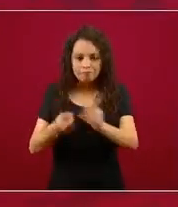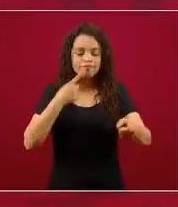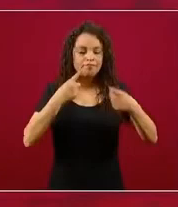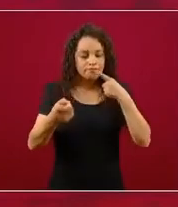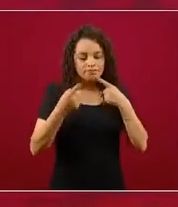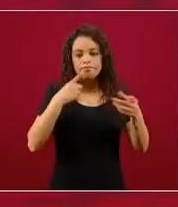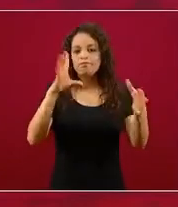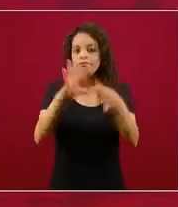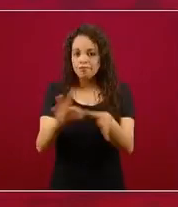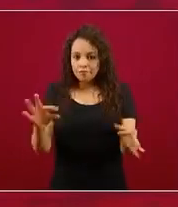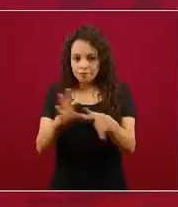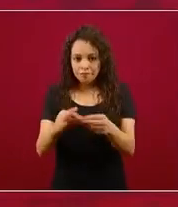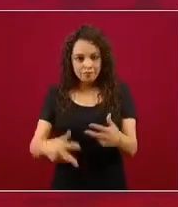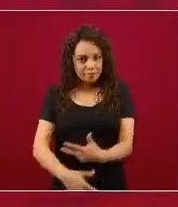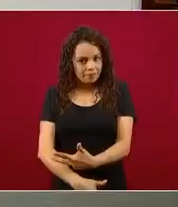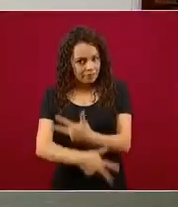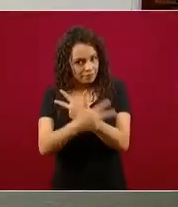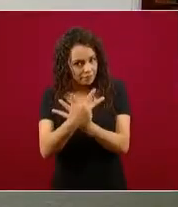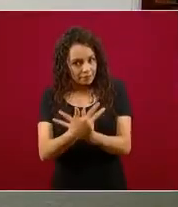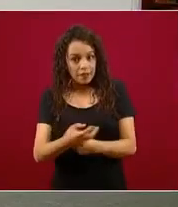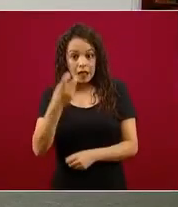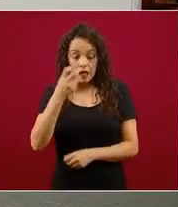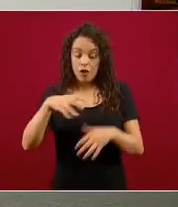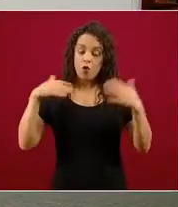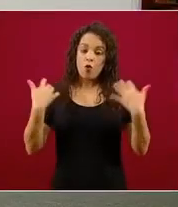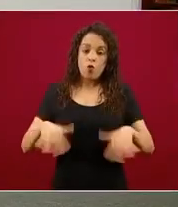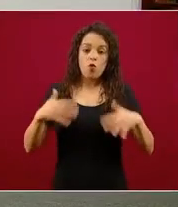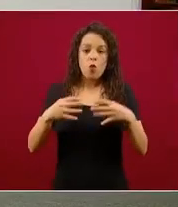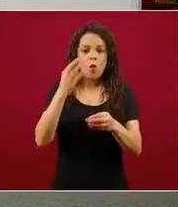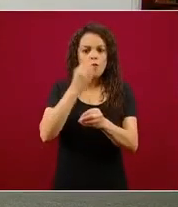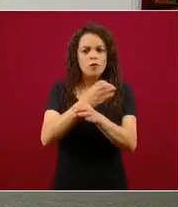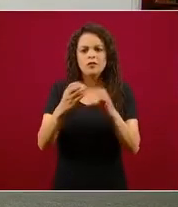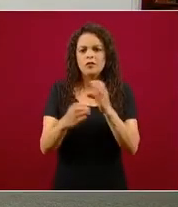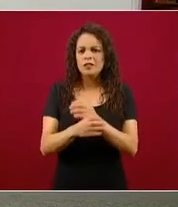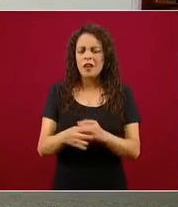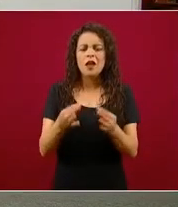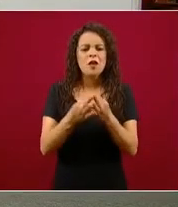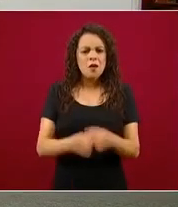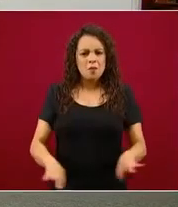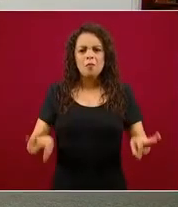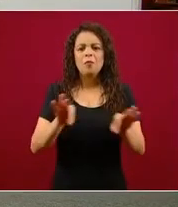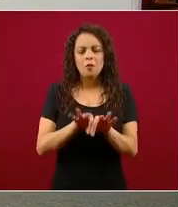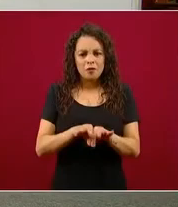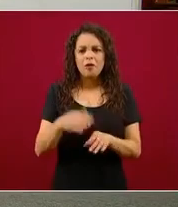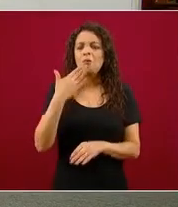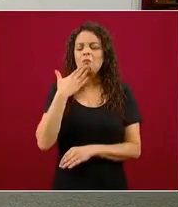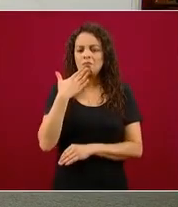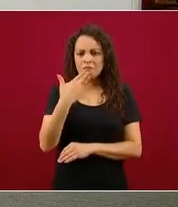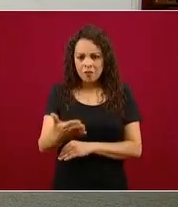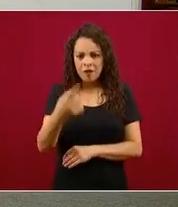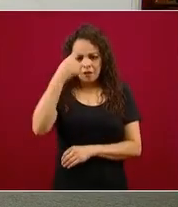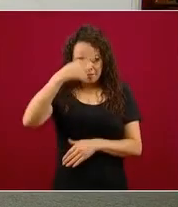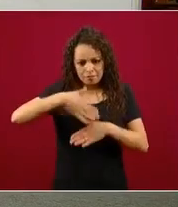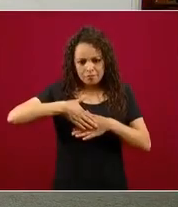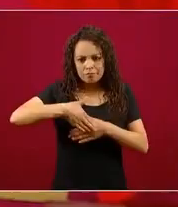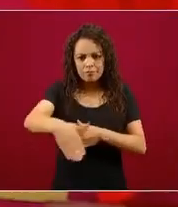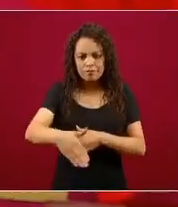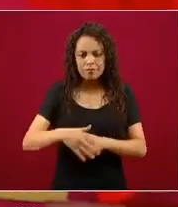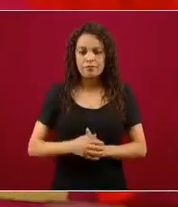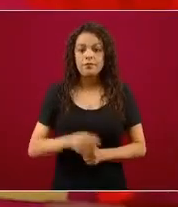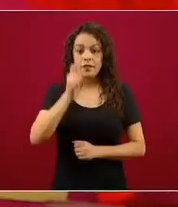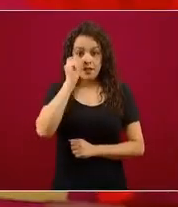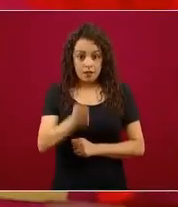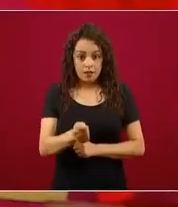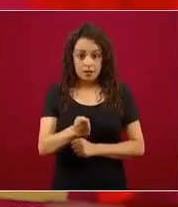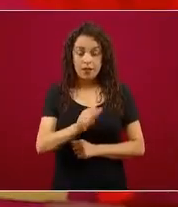de ahí salen cosas muy constructivas. Y fíjense, en los ejemplos que les di es toda la diversidad del espectro político